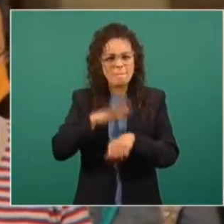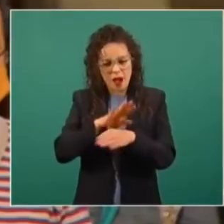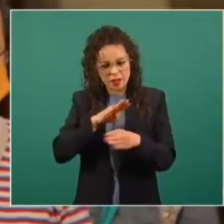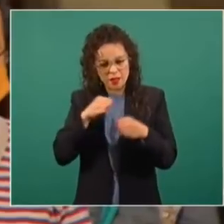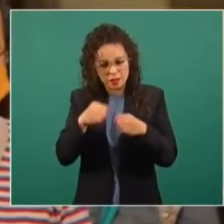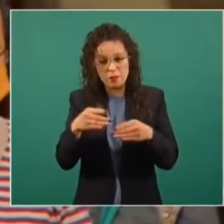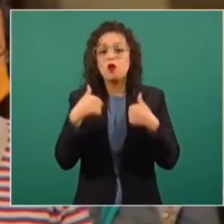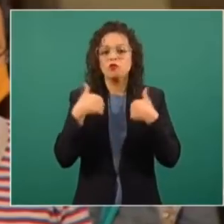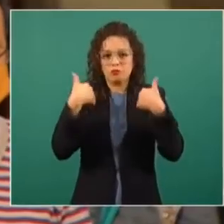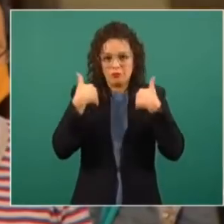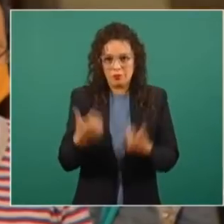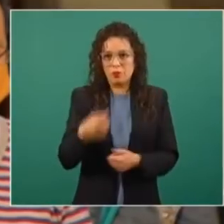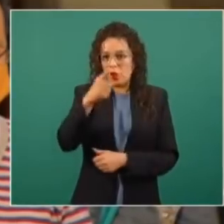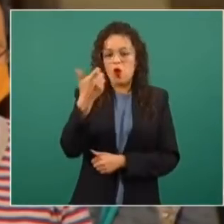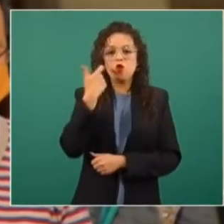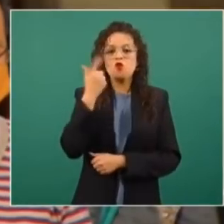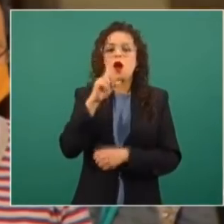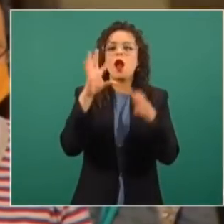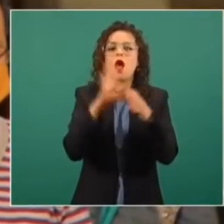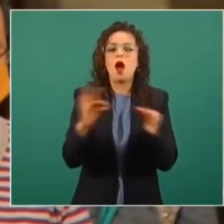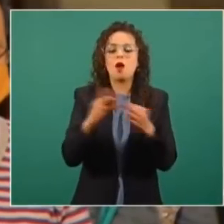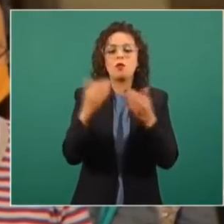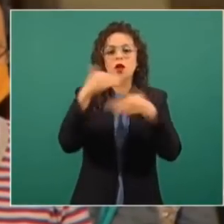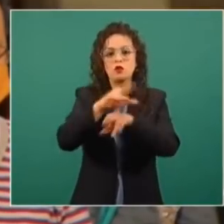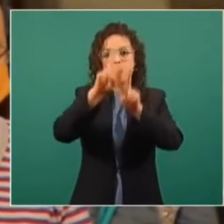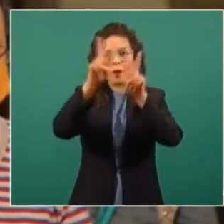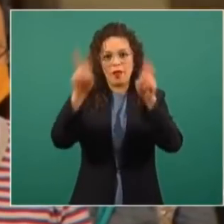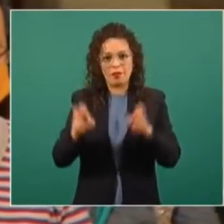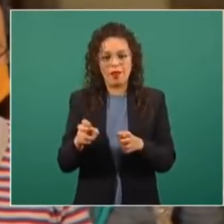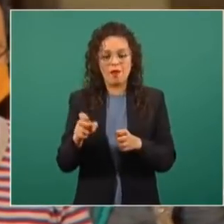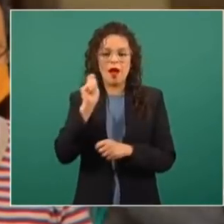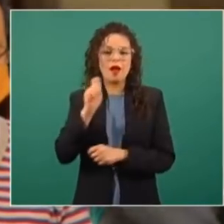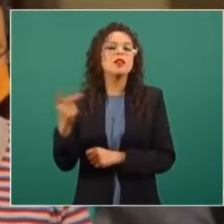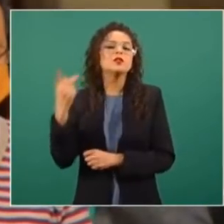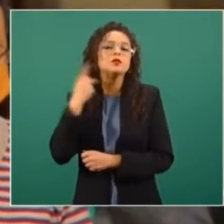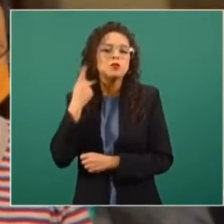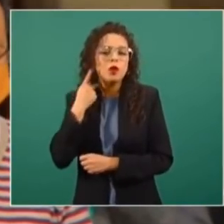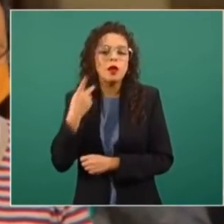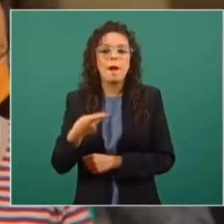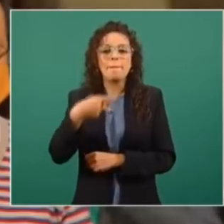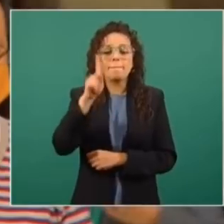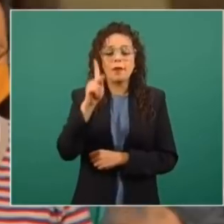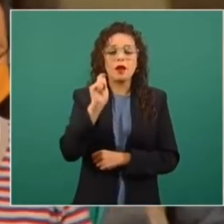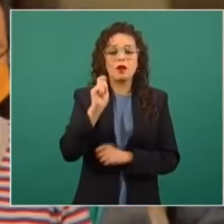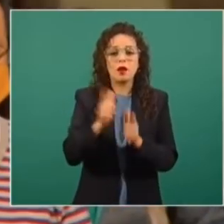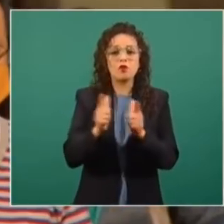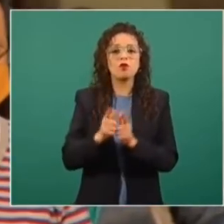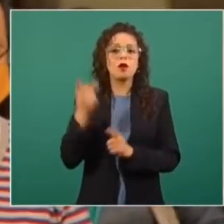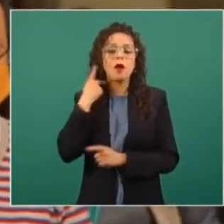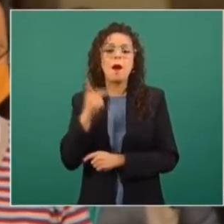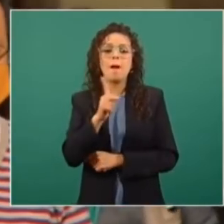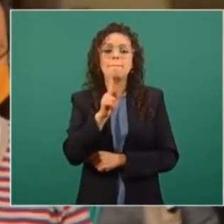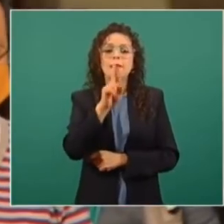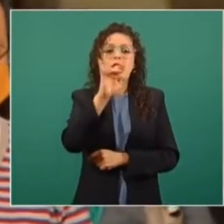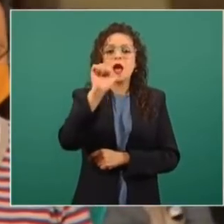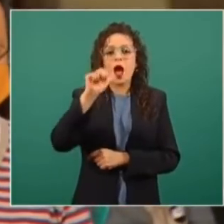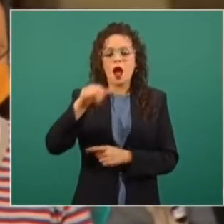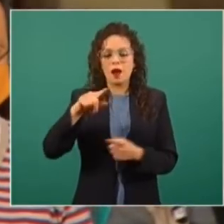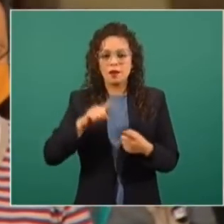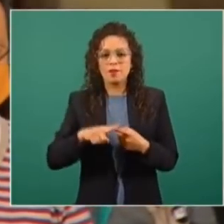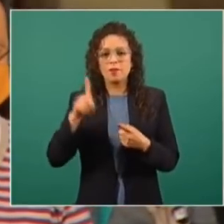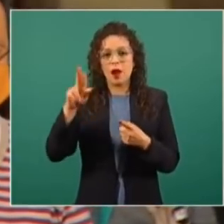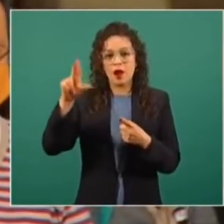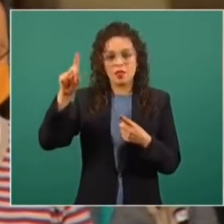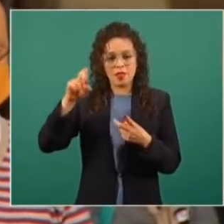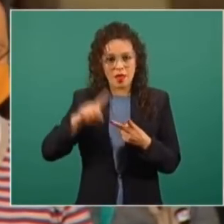meterse en temas políticos, pero los partidos PRI-AN y PRD, acostumbrados a